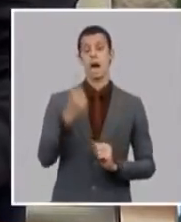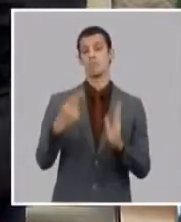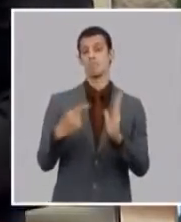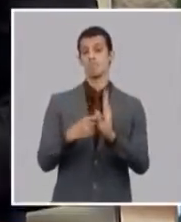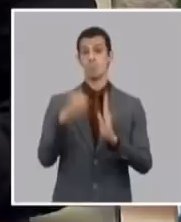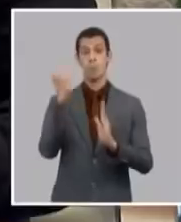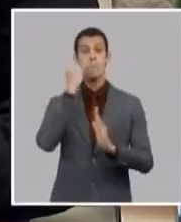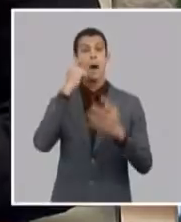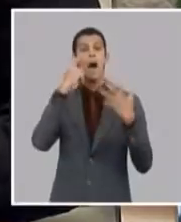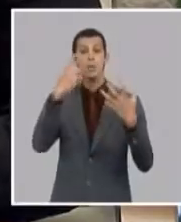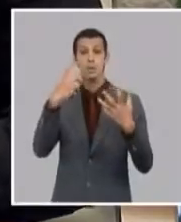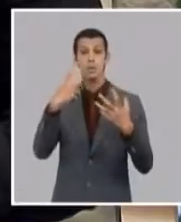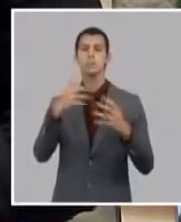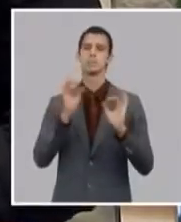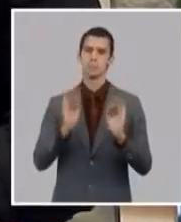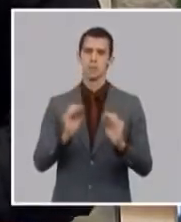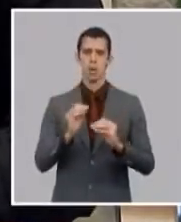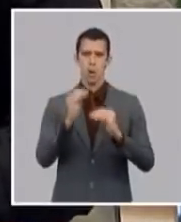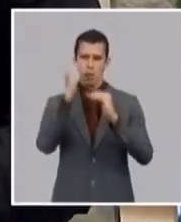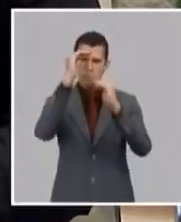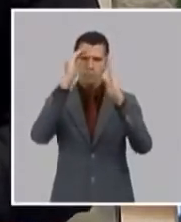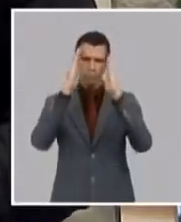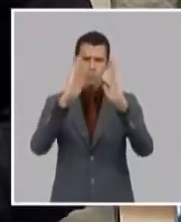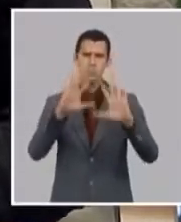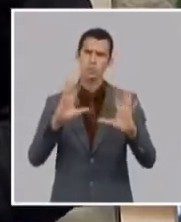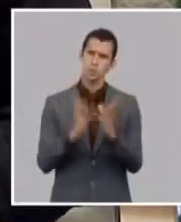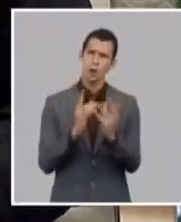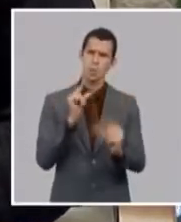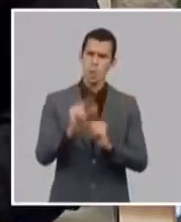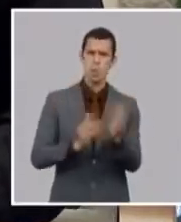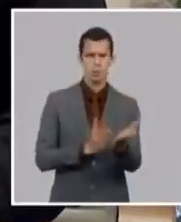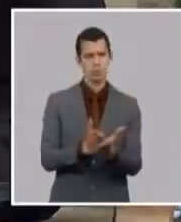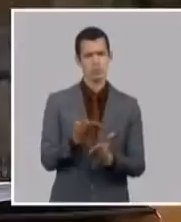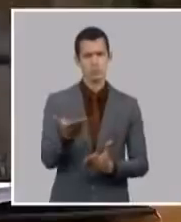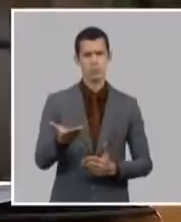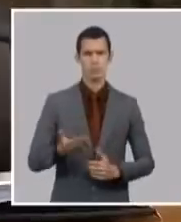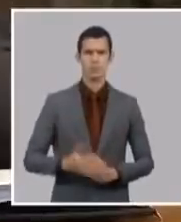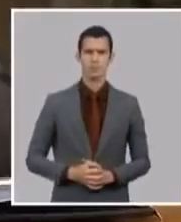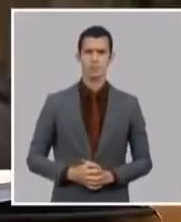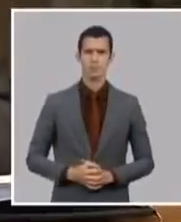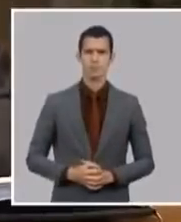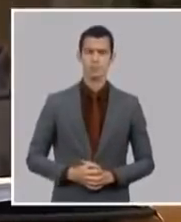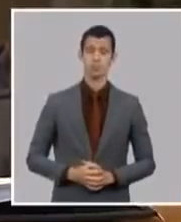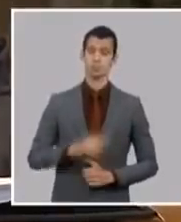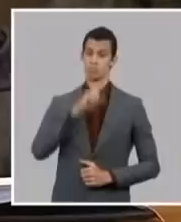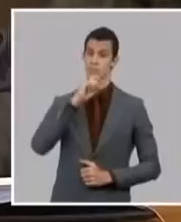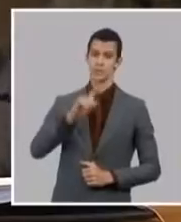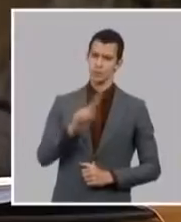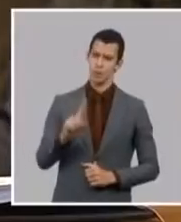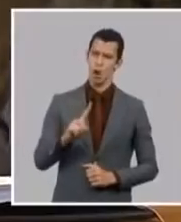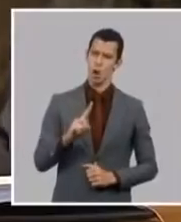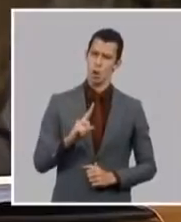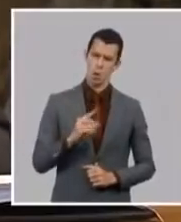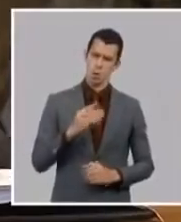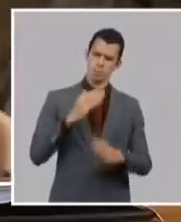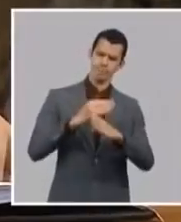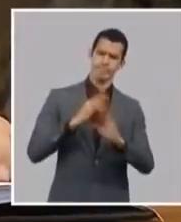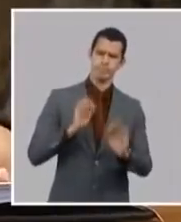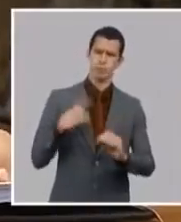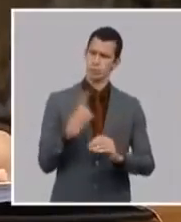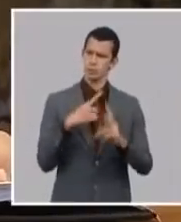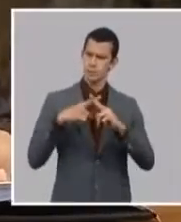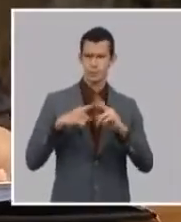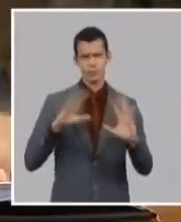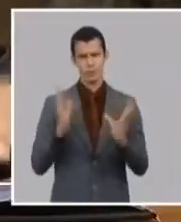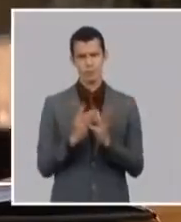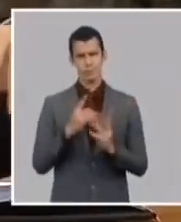que se han establecido pero que continuaremos avanzando en ese camino las adversidades no nos detienen todo lo contrario se buscan soluciones para eso vamos a hacer un